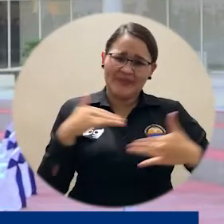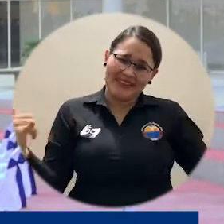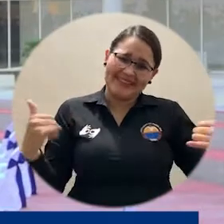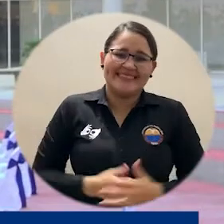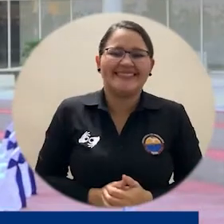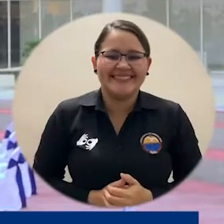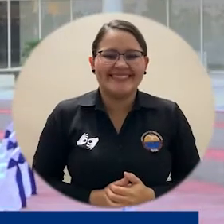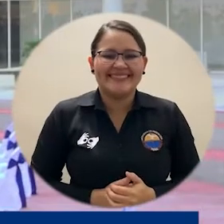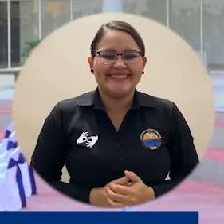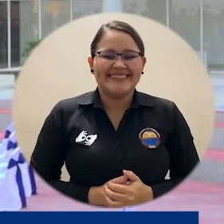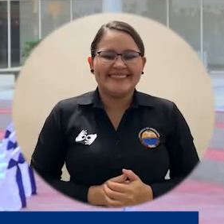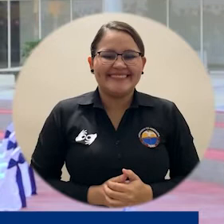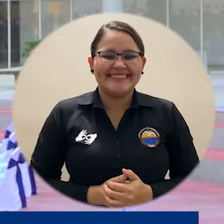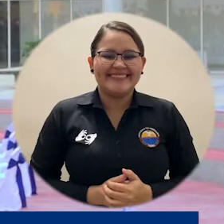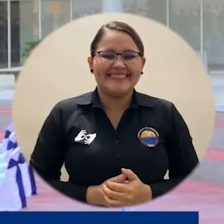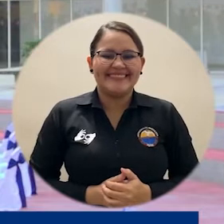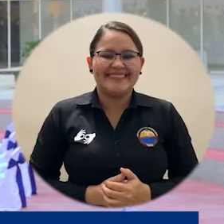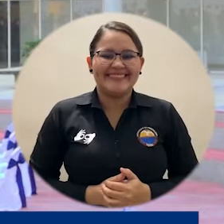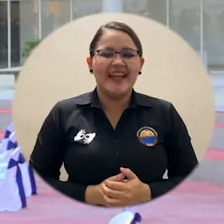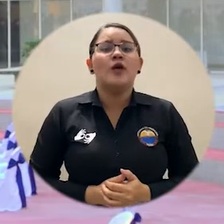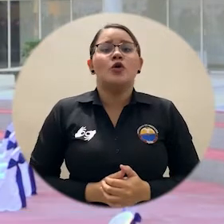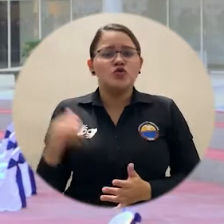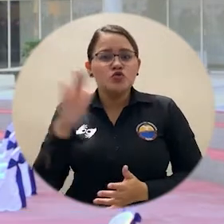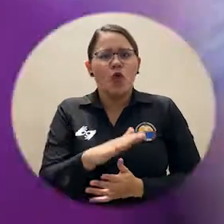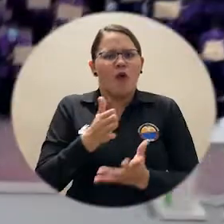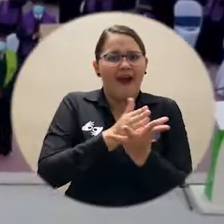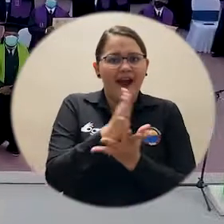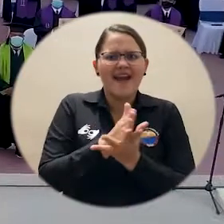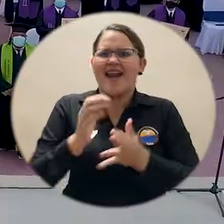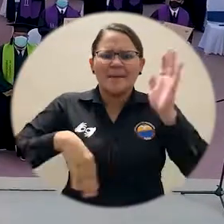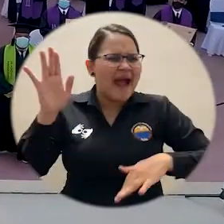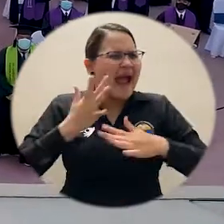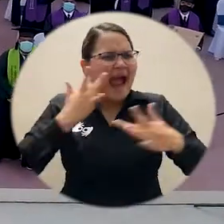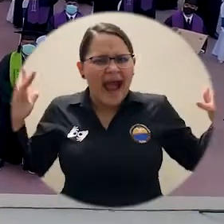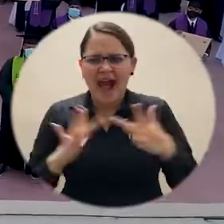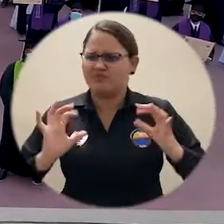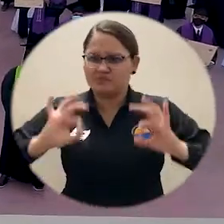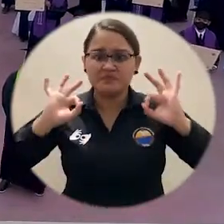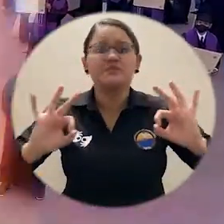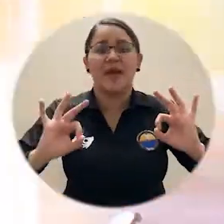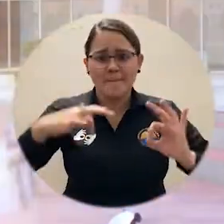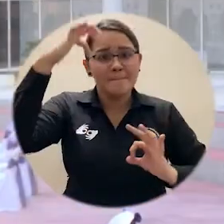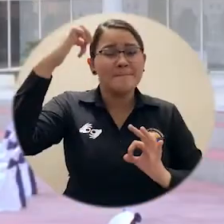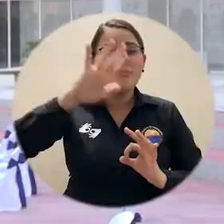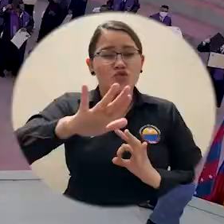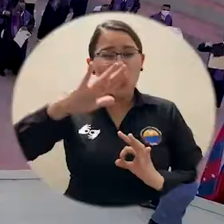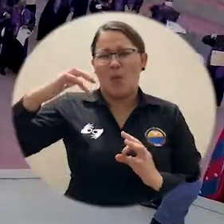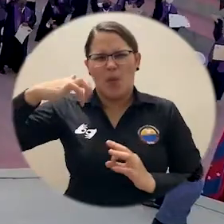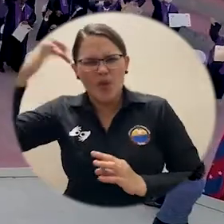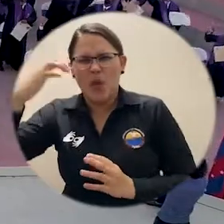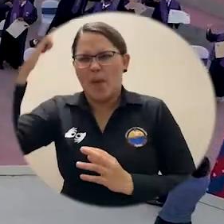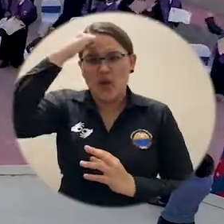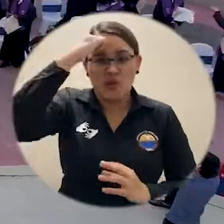El programa puso a disposición excelentes profesores. Y vamos por la maestría y la especialización para el área de deporte.